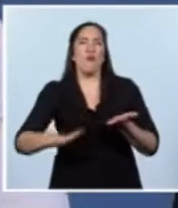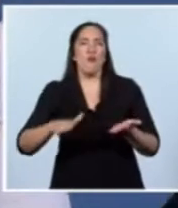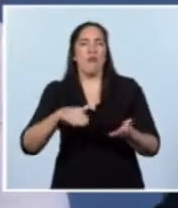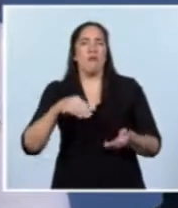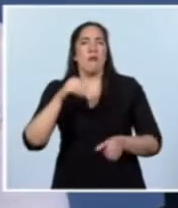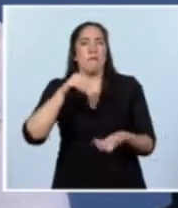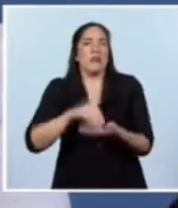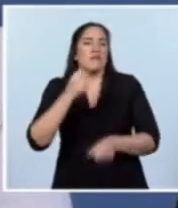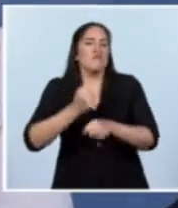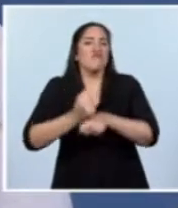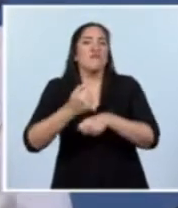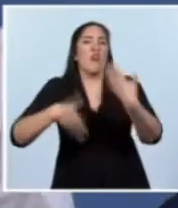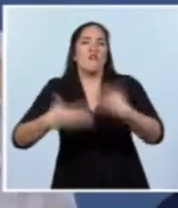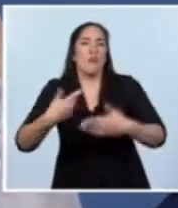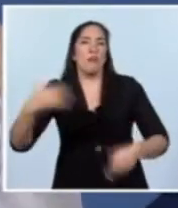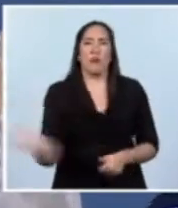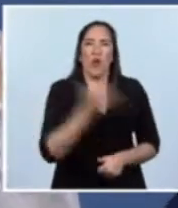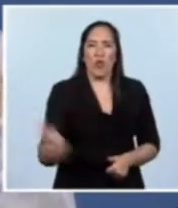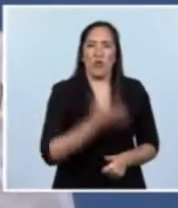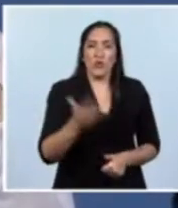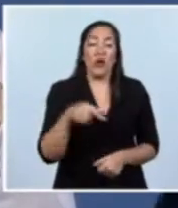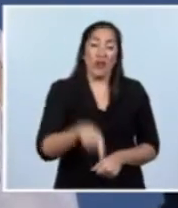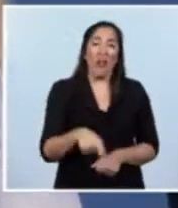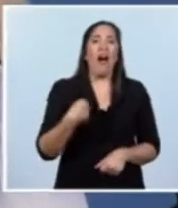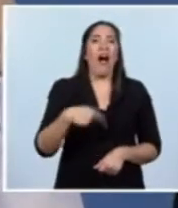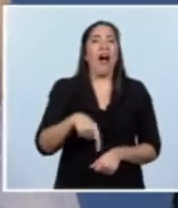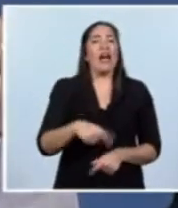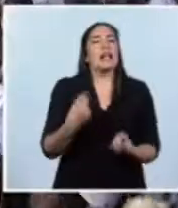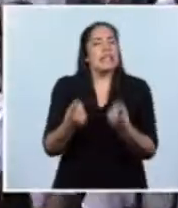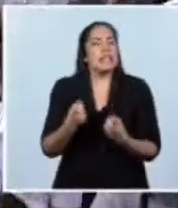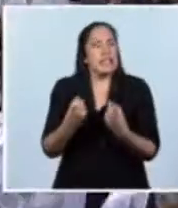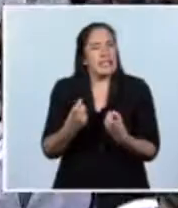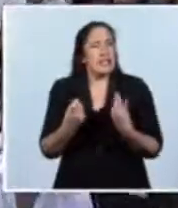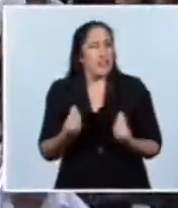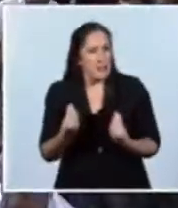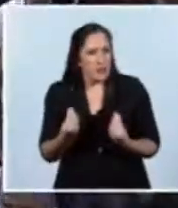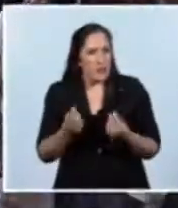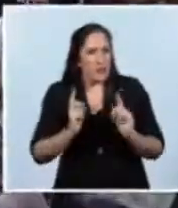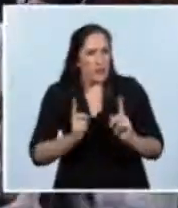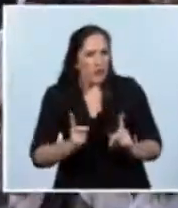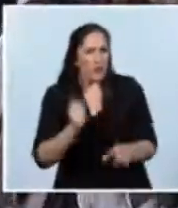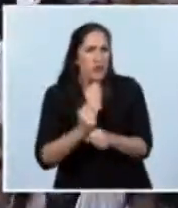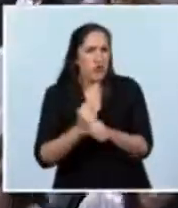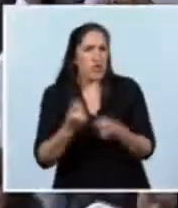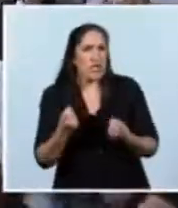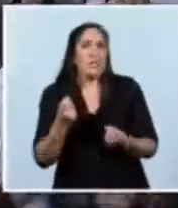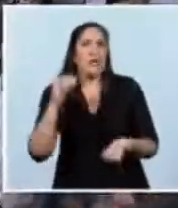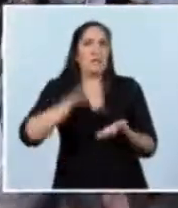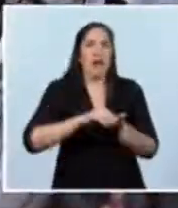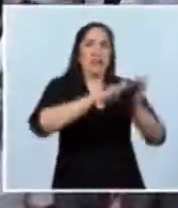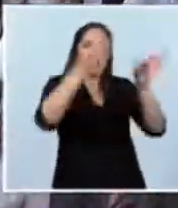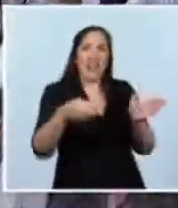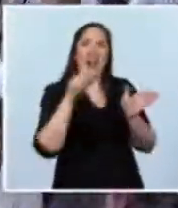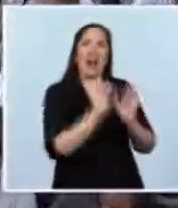nos va a permitir reducir también, porque necesitamos seguir instalando criaderos